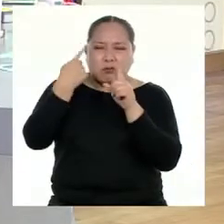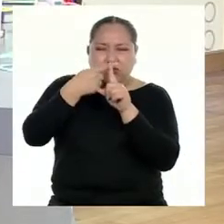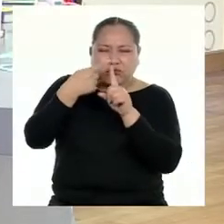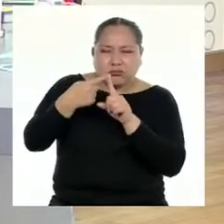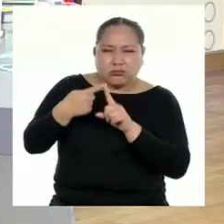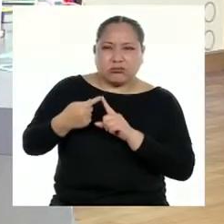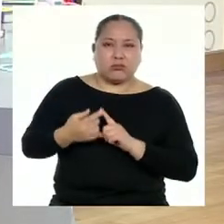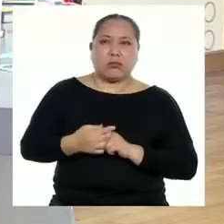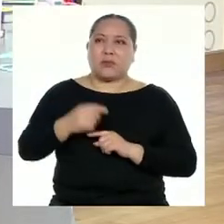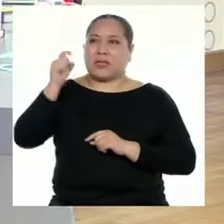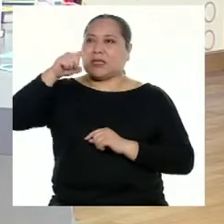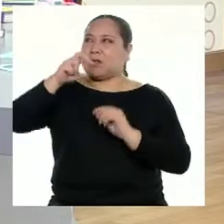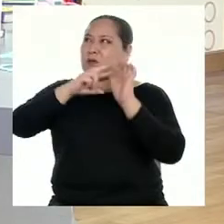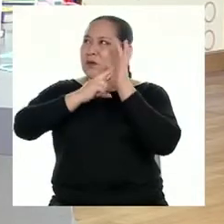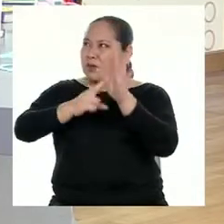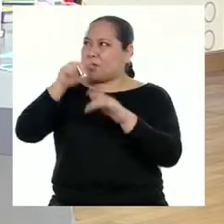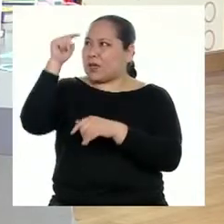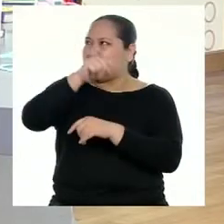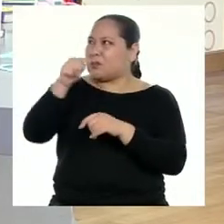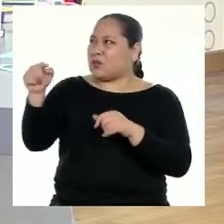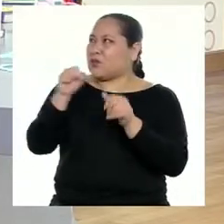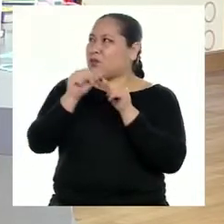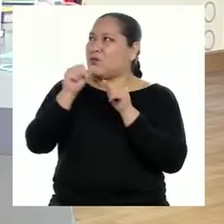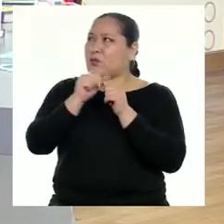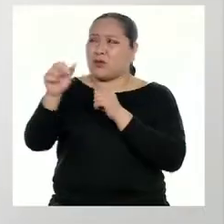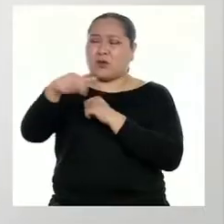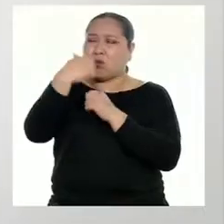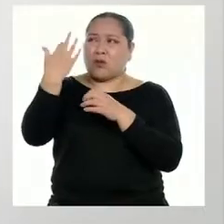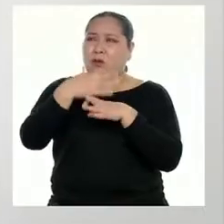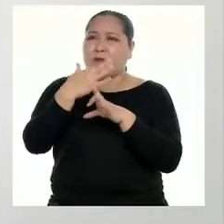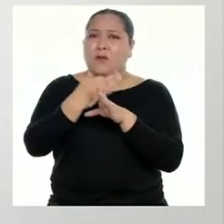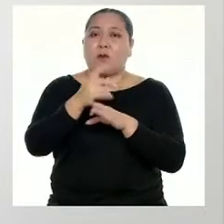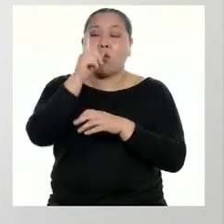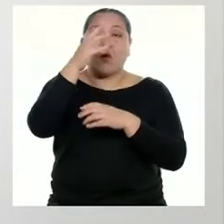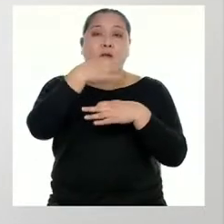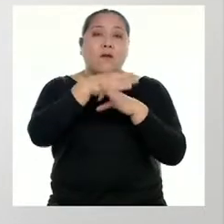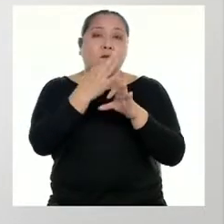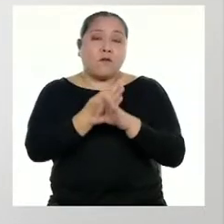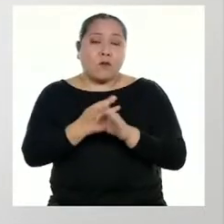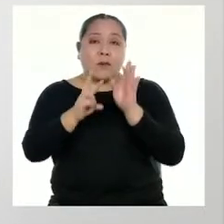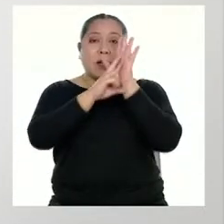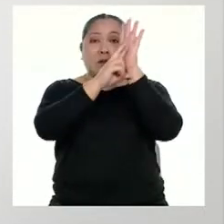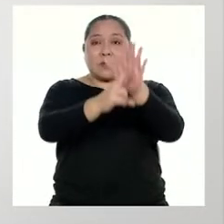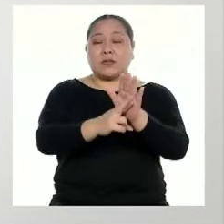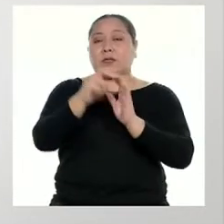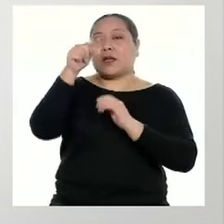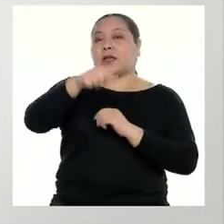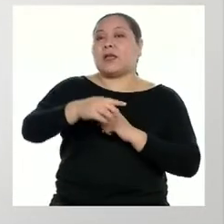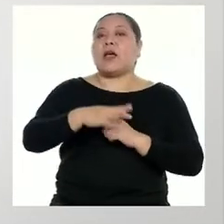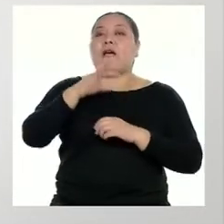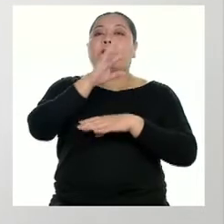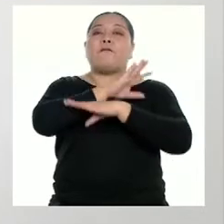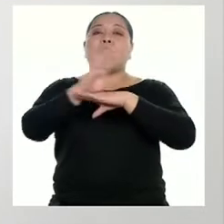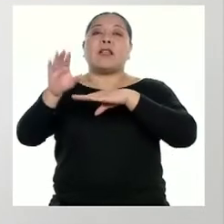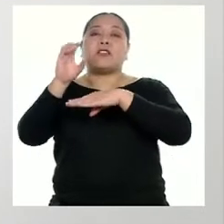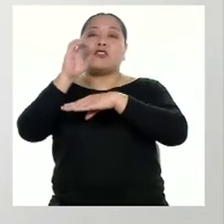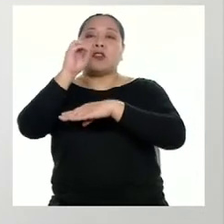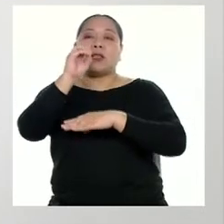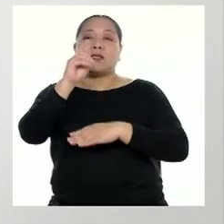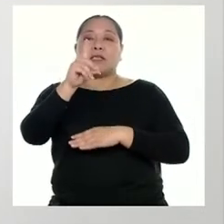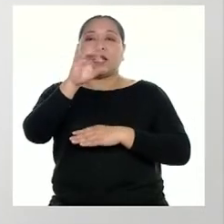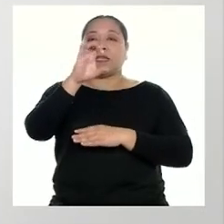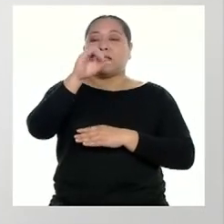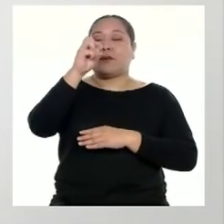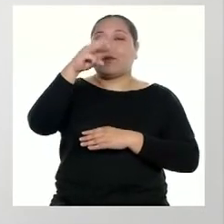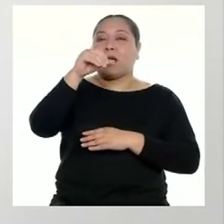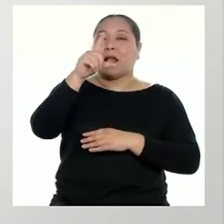Necesitamos representar esos números enormes de otra forma. Una forma es representarlos mediante fracciones decimales en